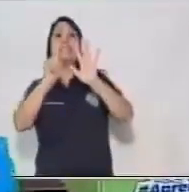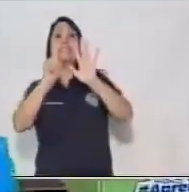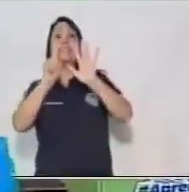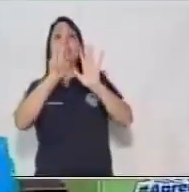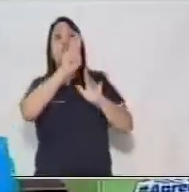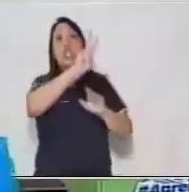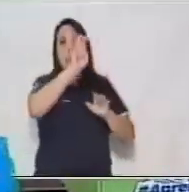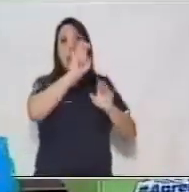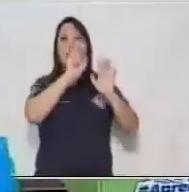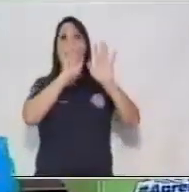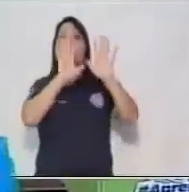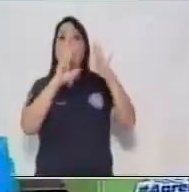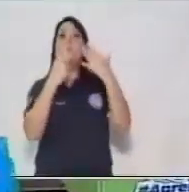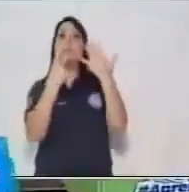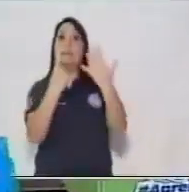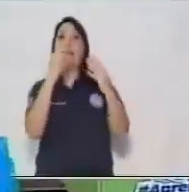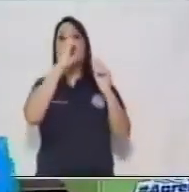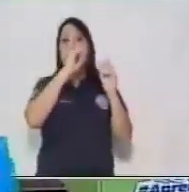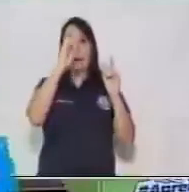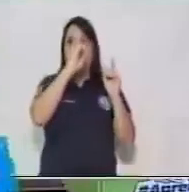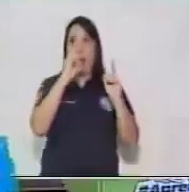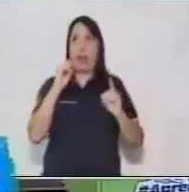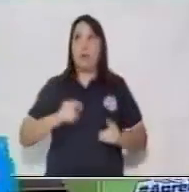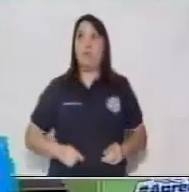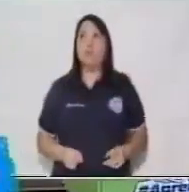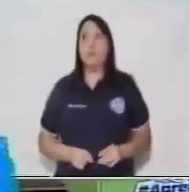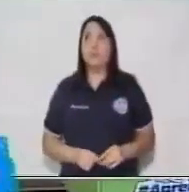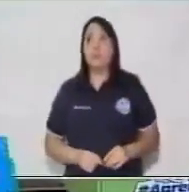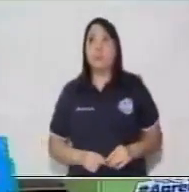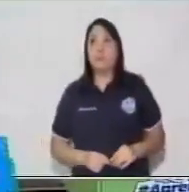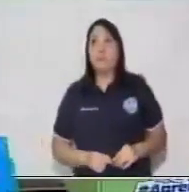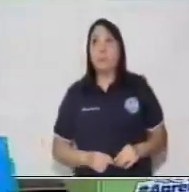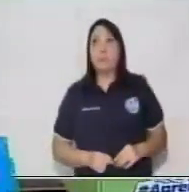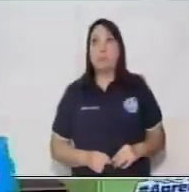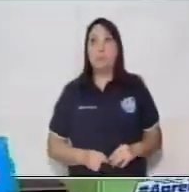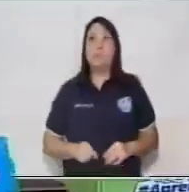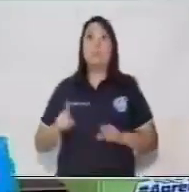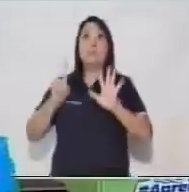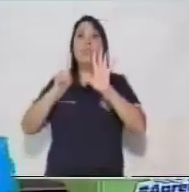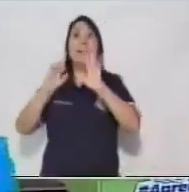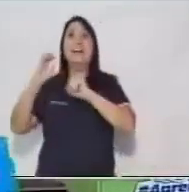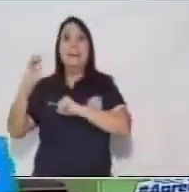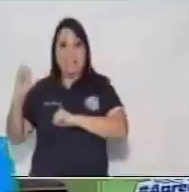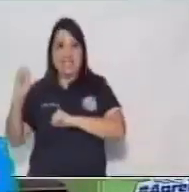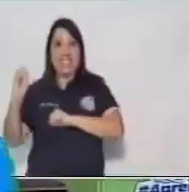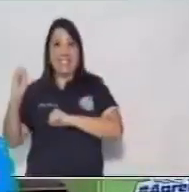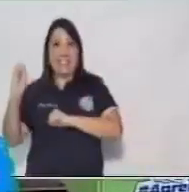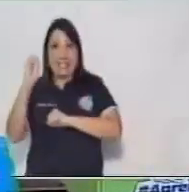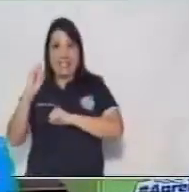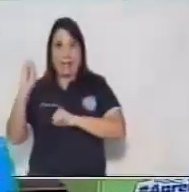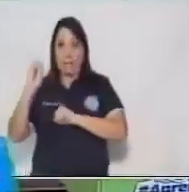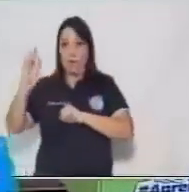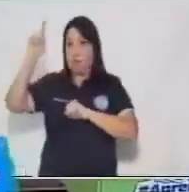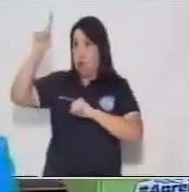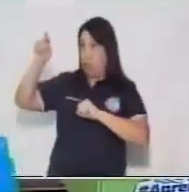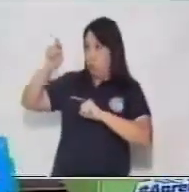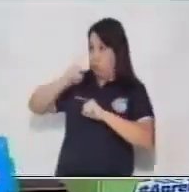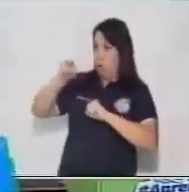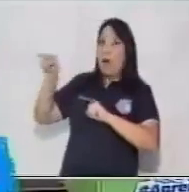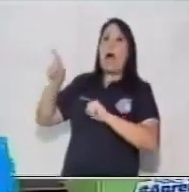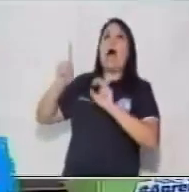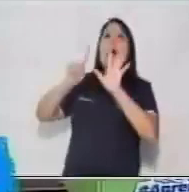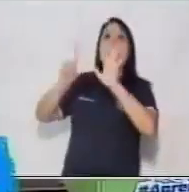de acá para acá, y nos va a marcar el 60%.